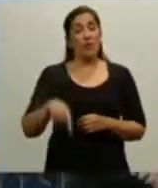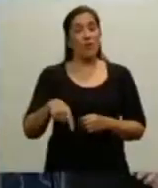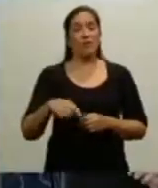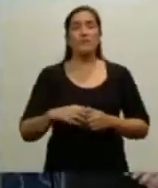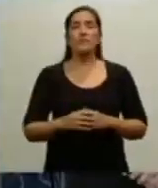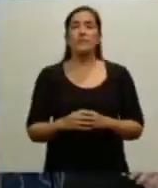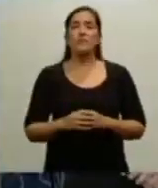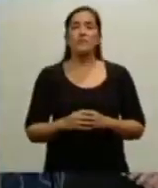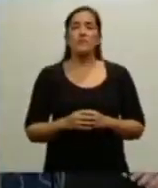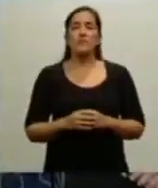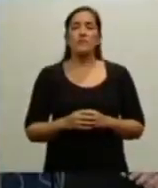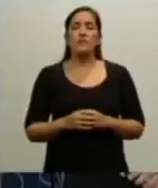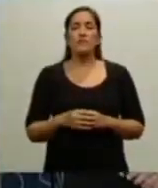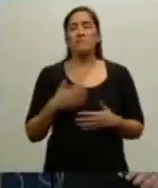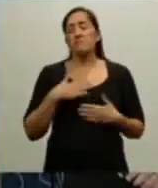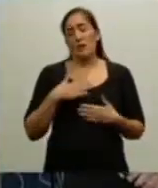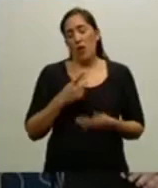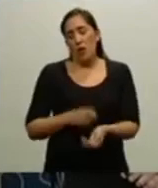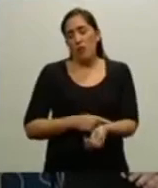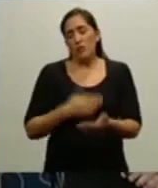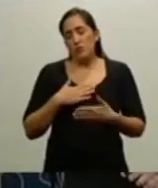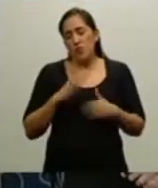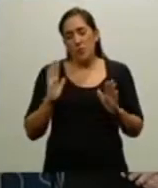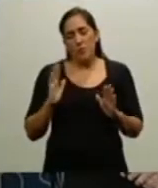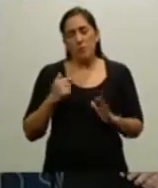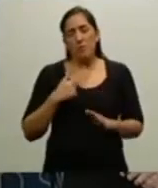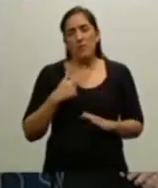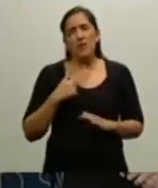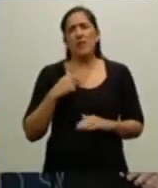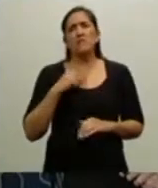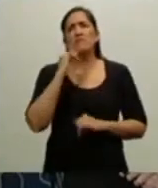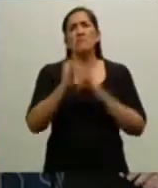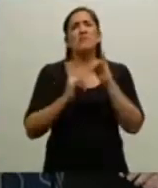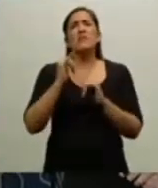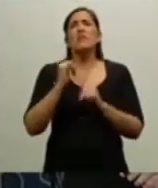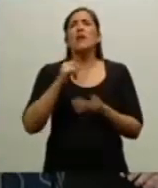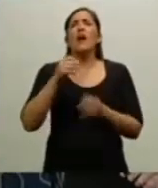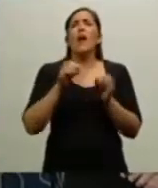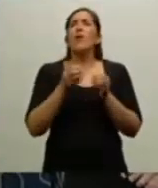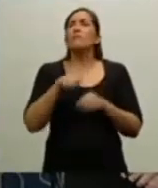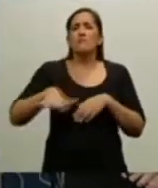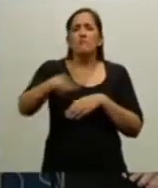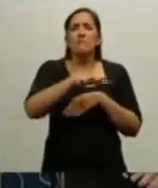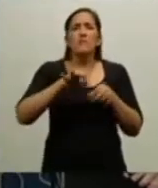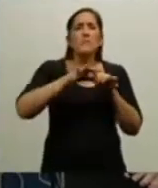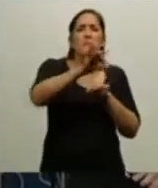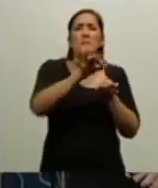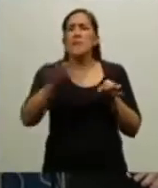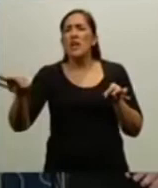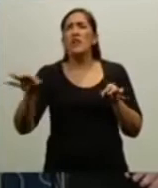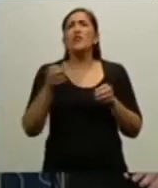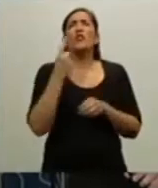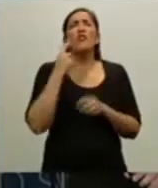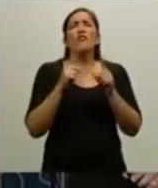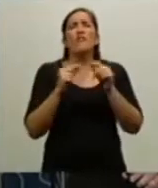Hoy, contra mi costumbre, voy a omitir los miles de metros cuadrados o las